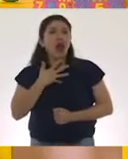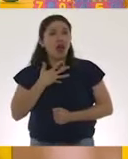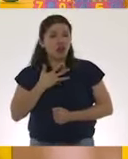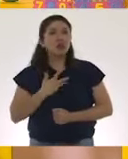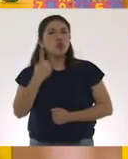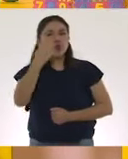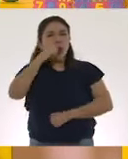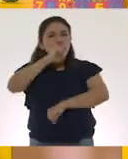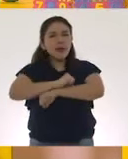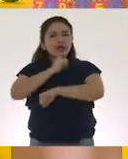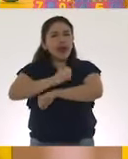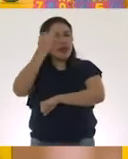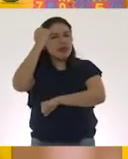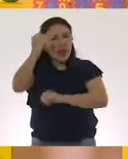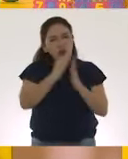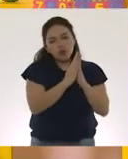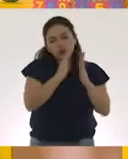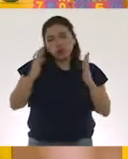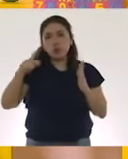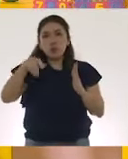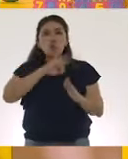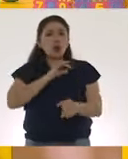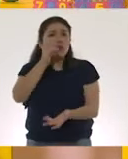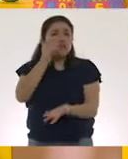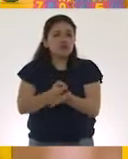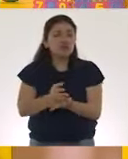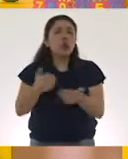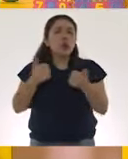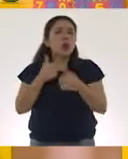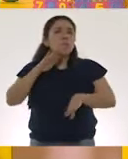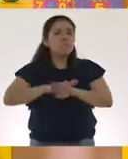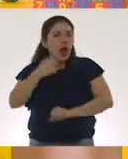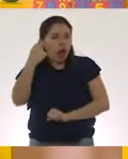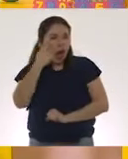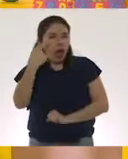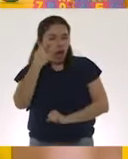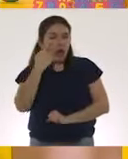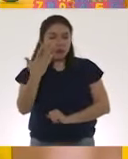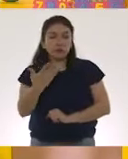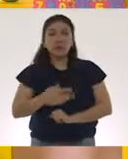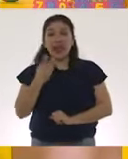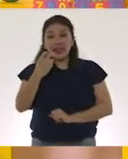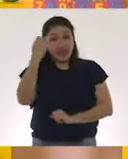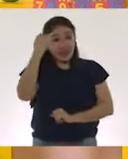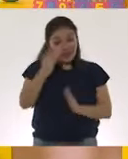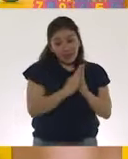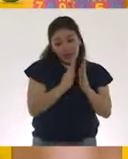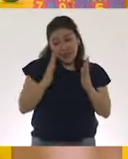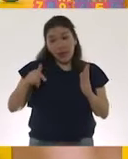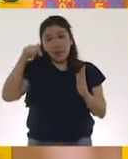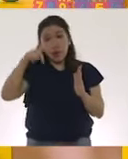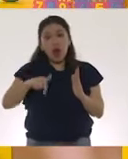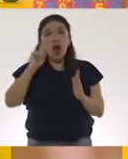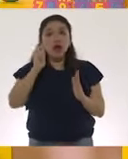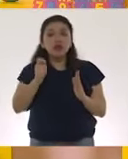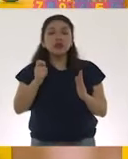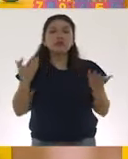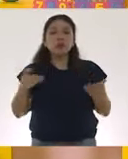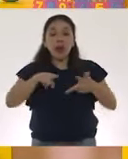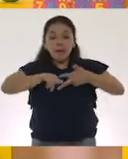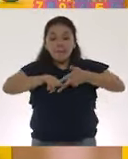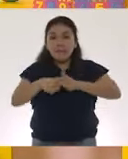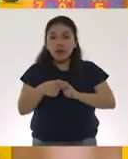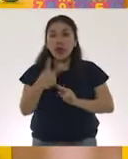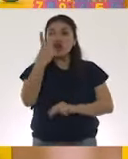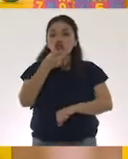ventana de tiempo en la cual nos lo podemos detectar con mayor probabilidad. Esta ventana de tiempo empieza